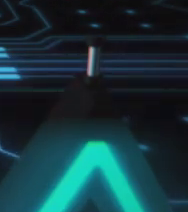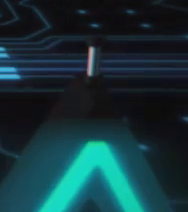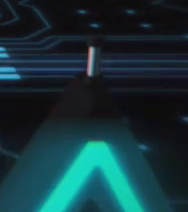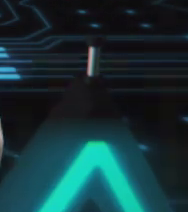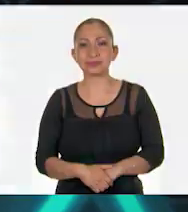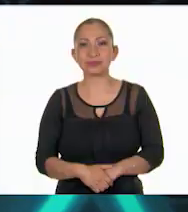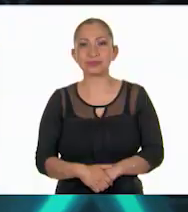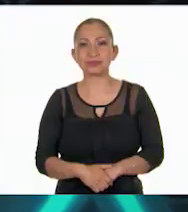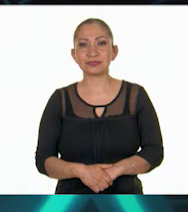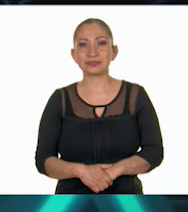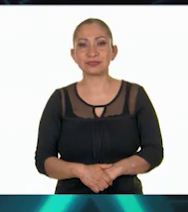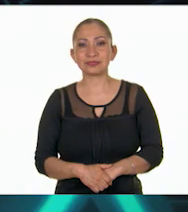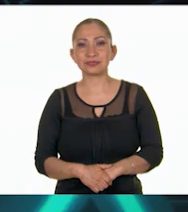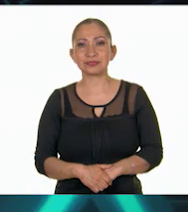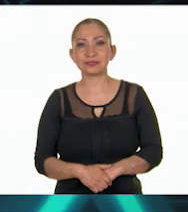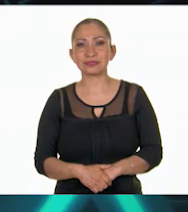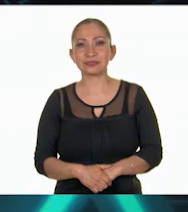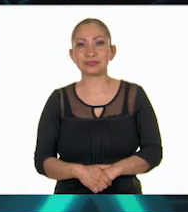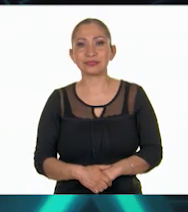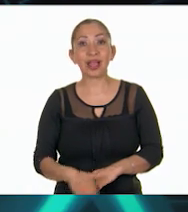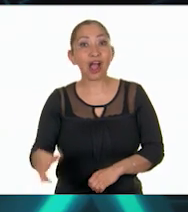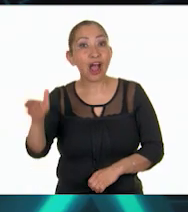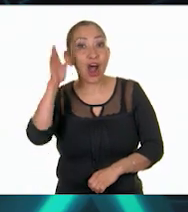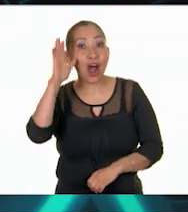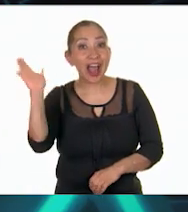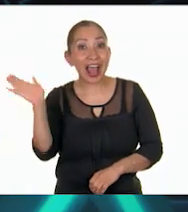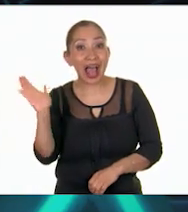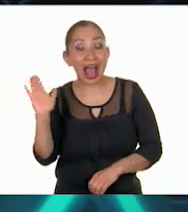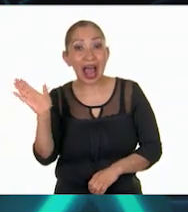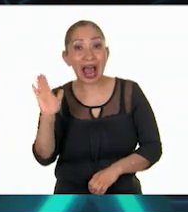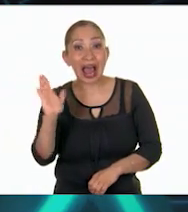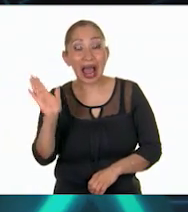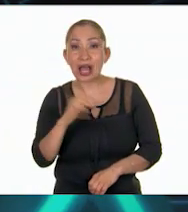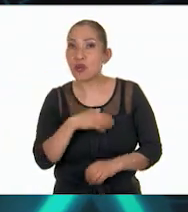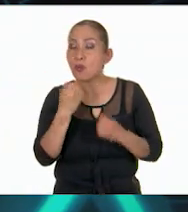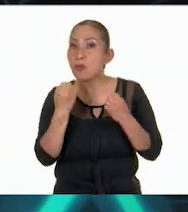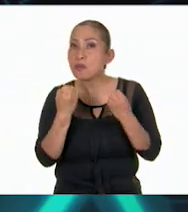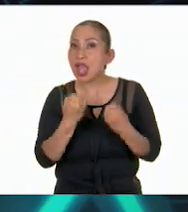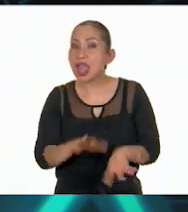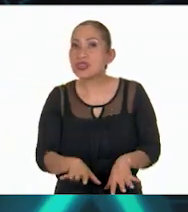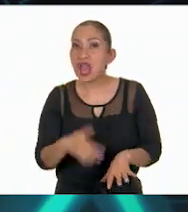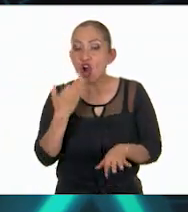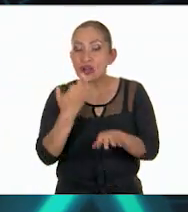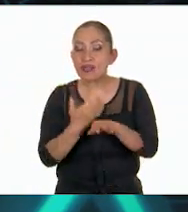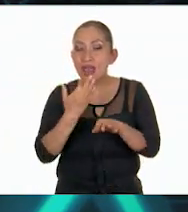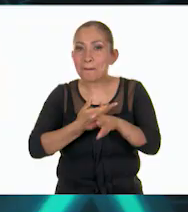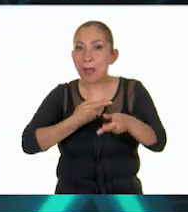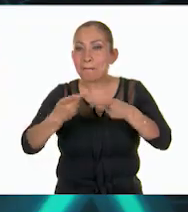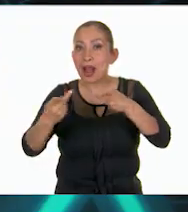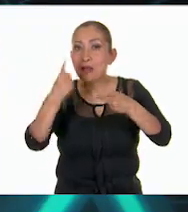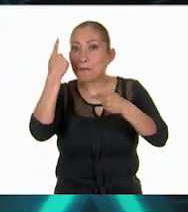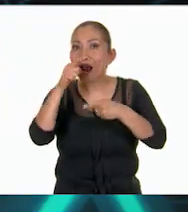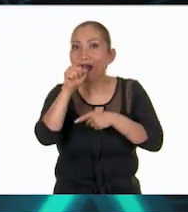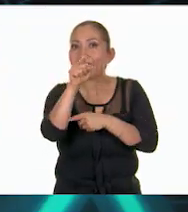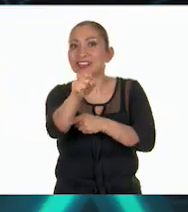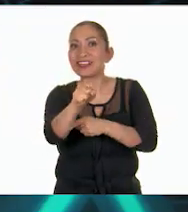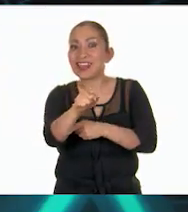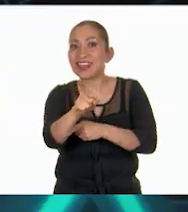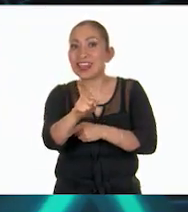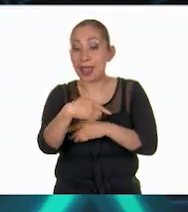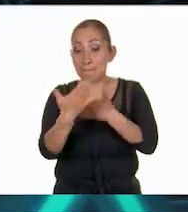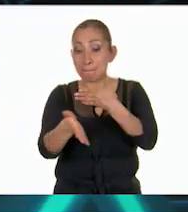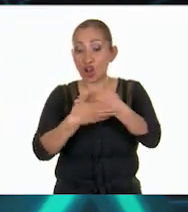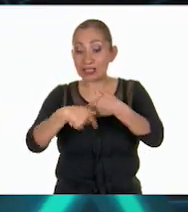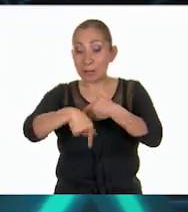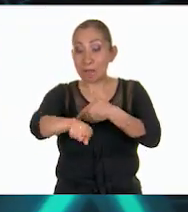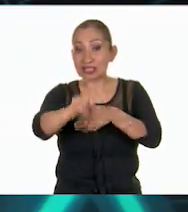¡Oh, hola! No te puedes perder lo que estamos preparando para ti. En las